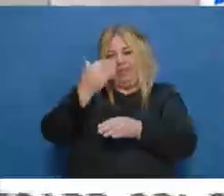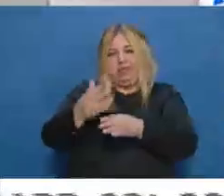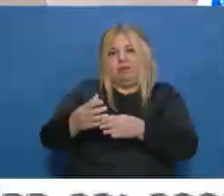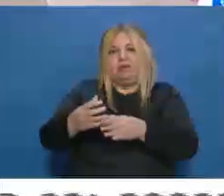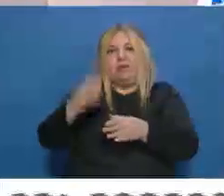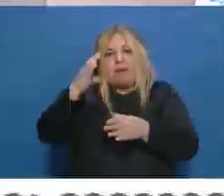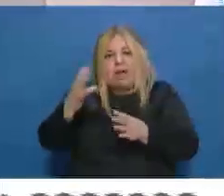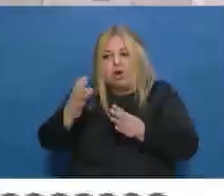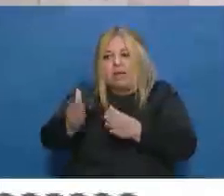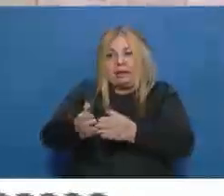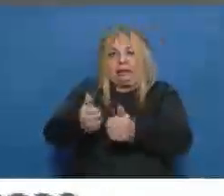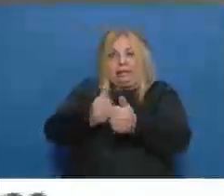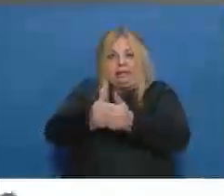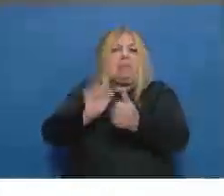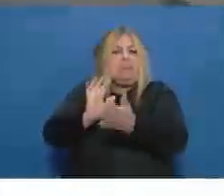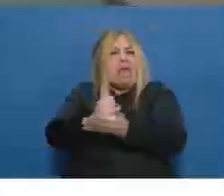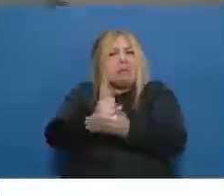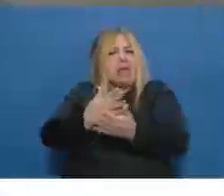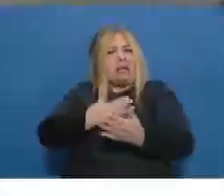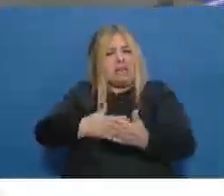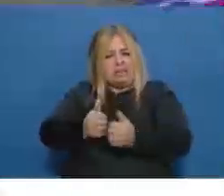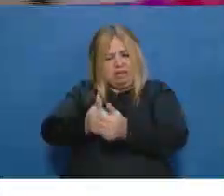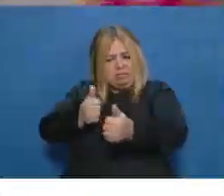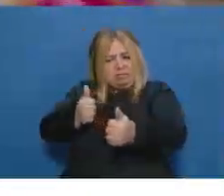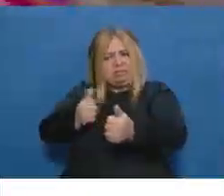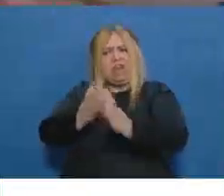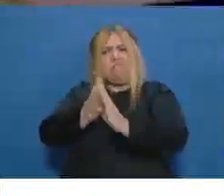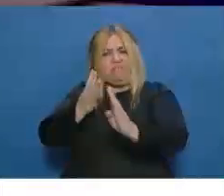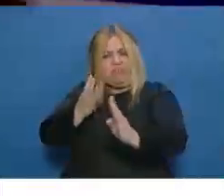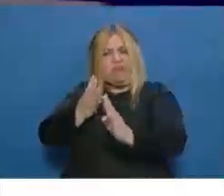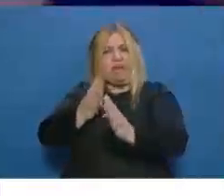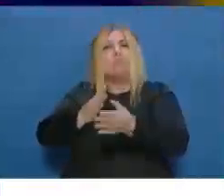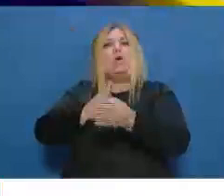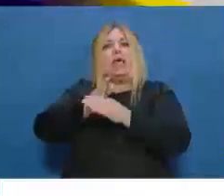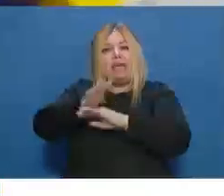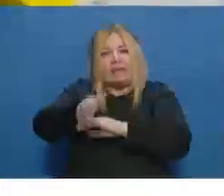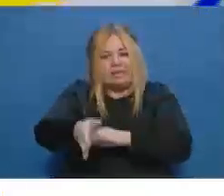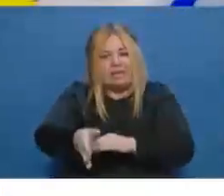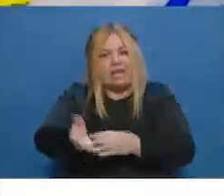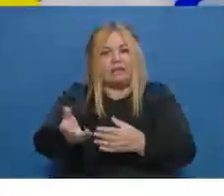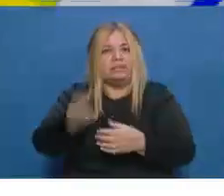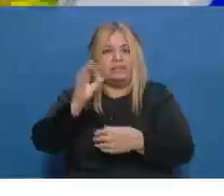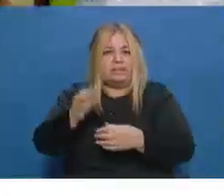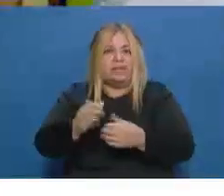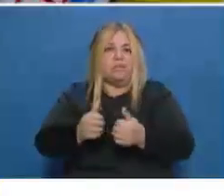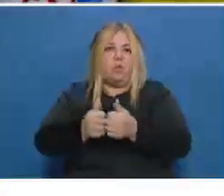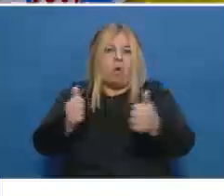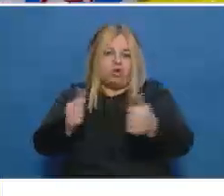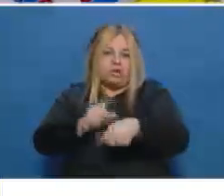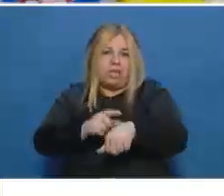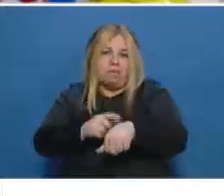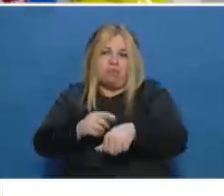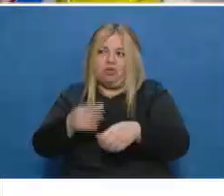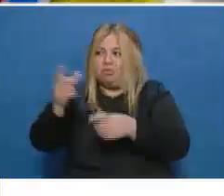casa de tomar todos los recaudos, de lavarnos las manos, de tratar de desinfectar aquellos elementos que sabemos estuvieron en la mano de otras personas, seguramente la